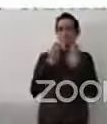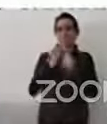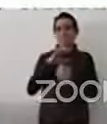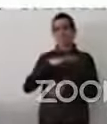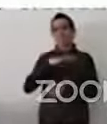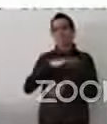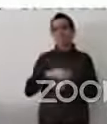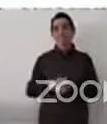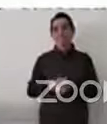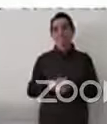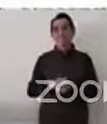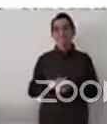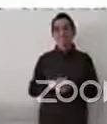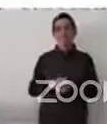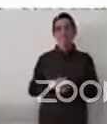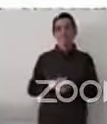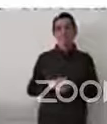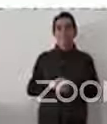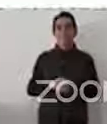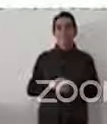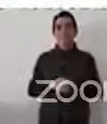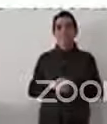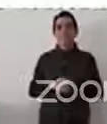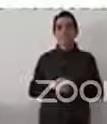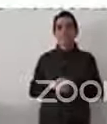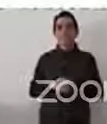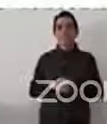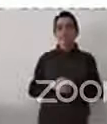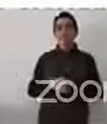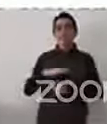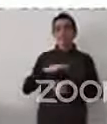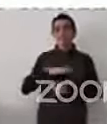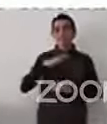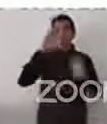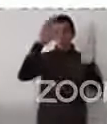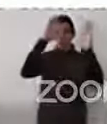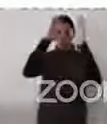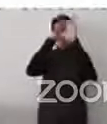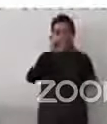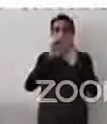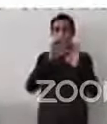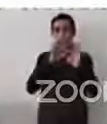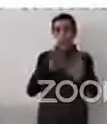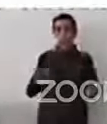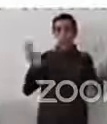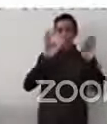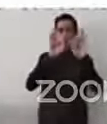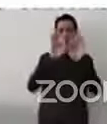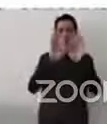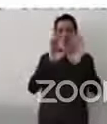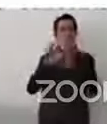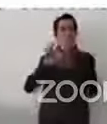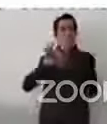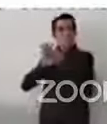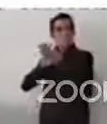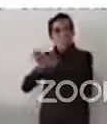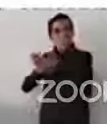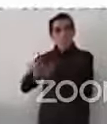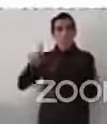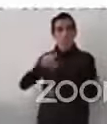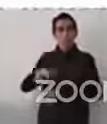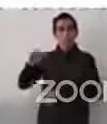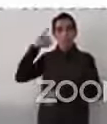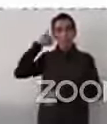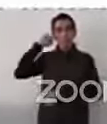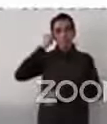más importante en temas de pueblos indígenas que conviene a 169 de la OIT es esta